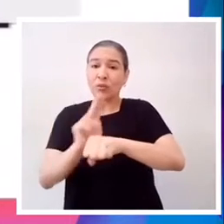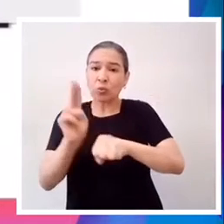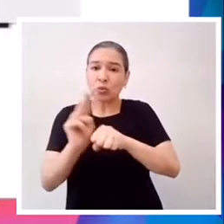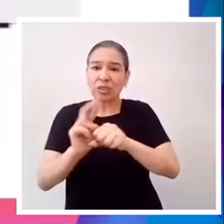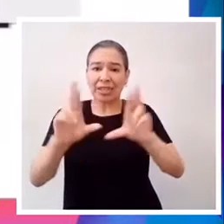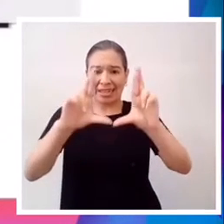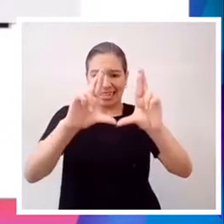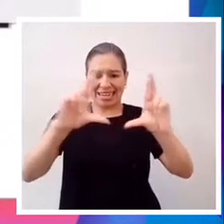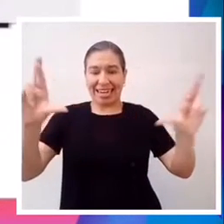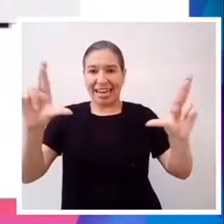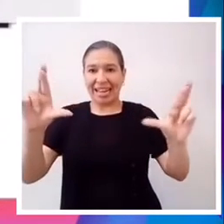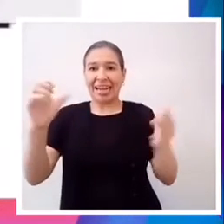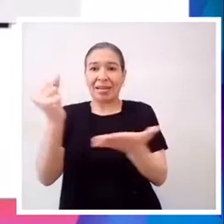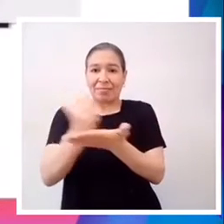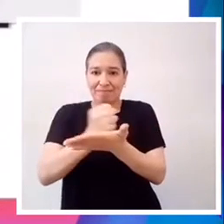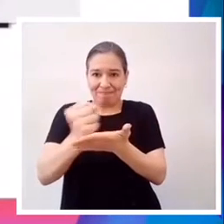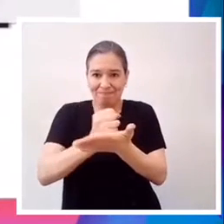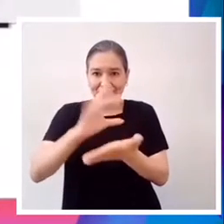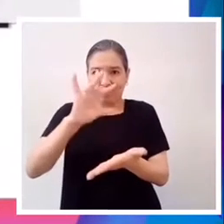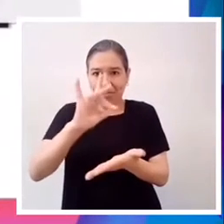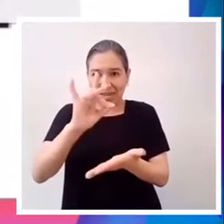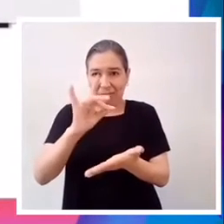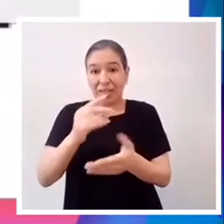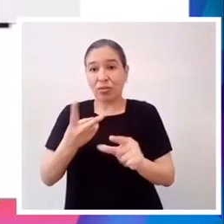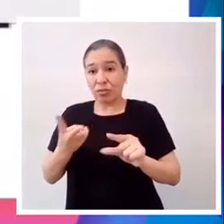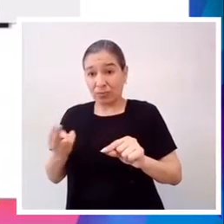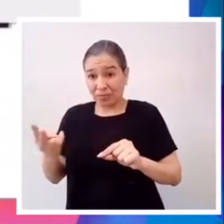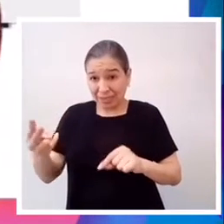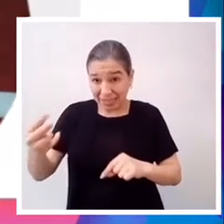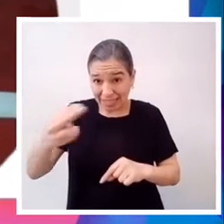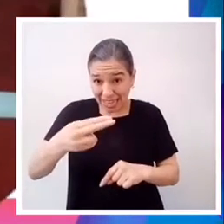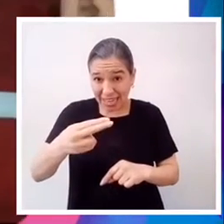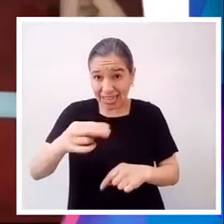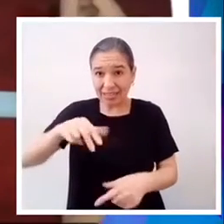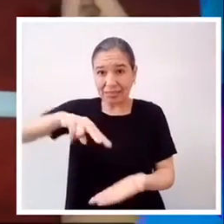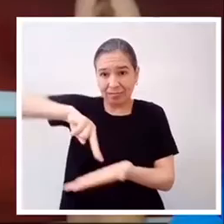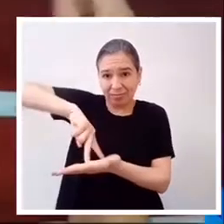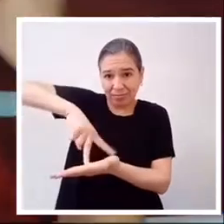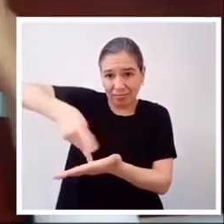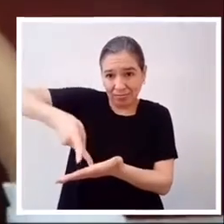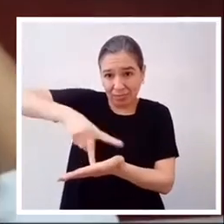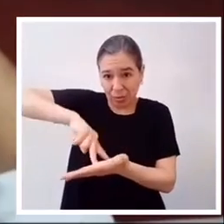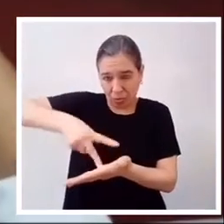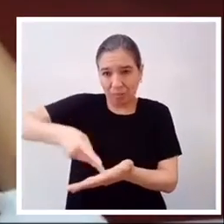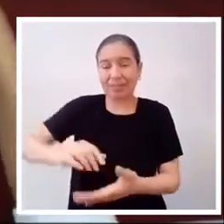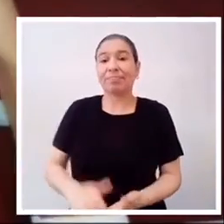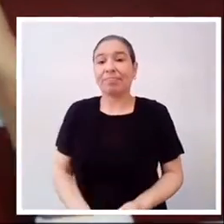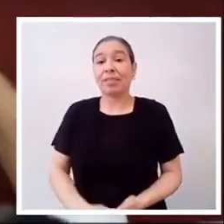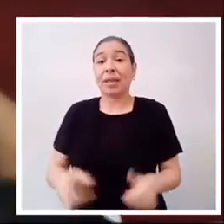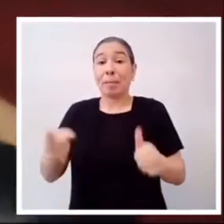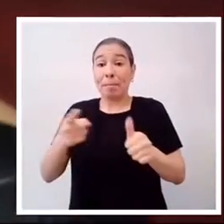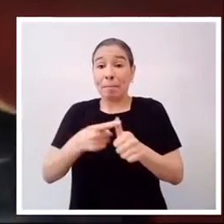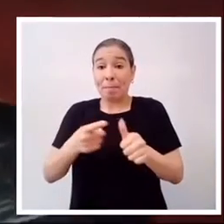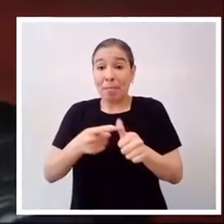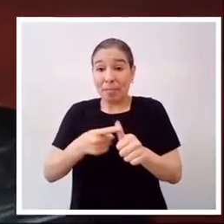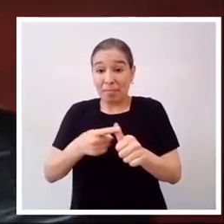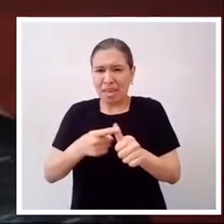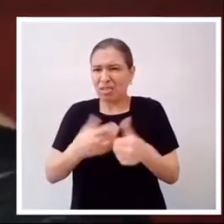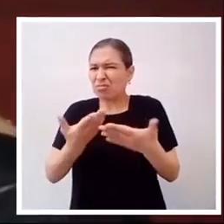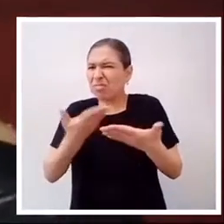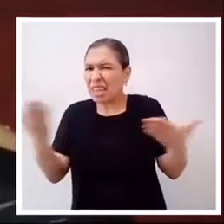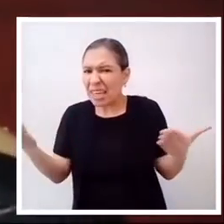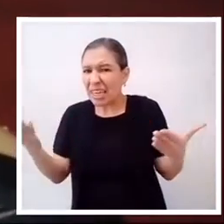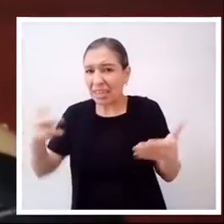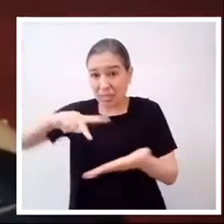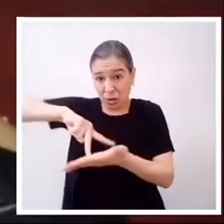pegamento en barra, tijeras y compás. Nuestro primer paso será darle al